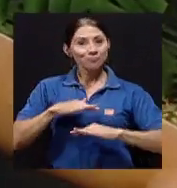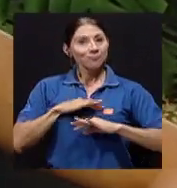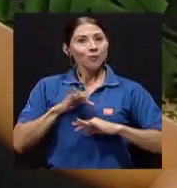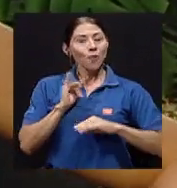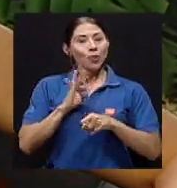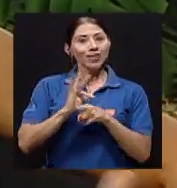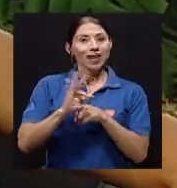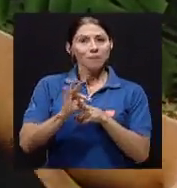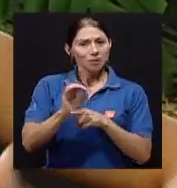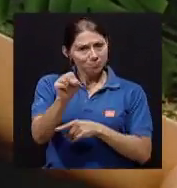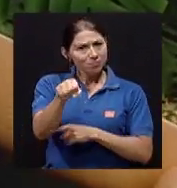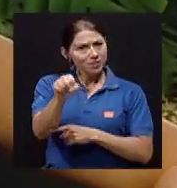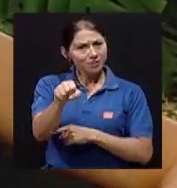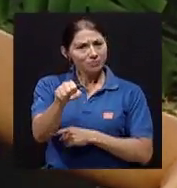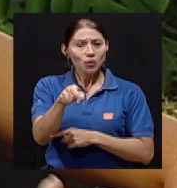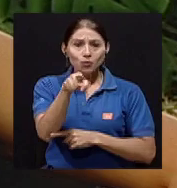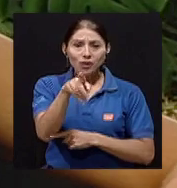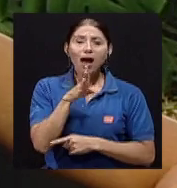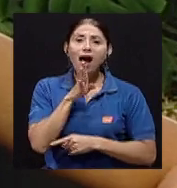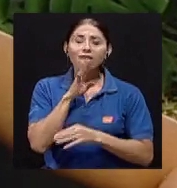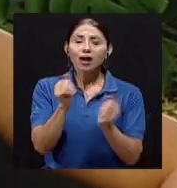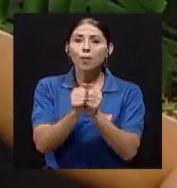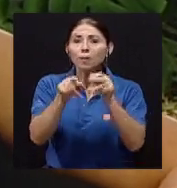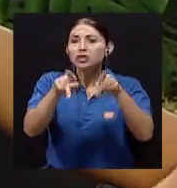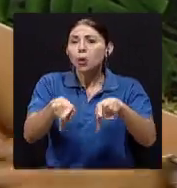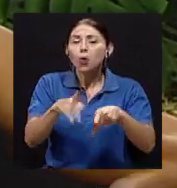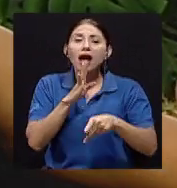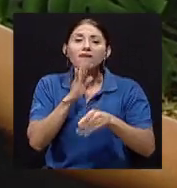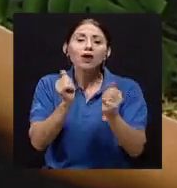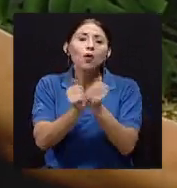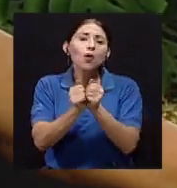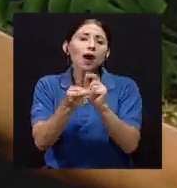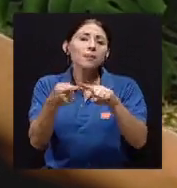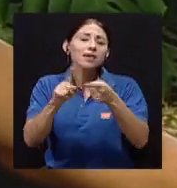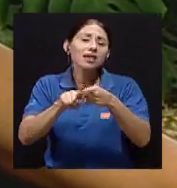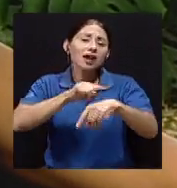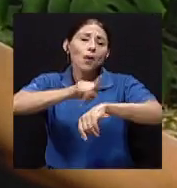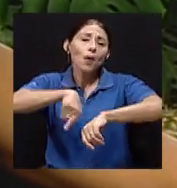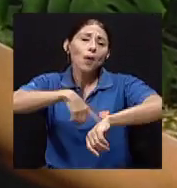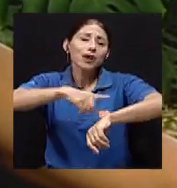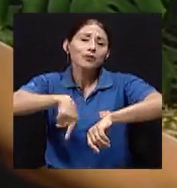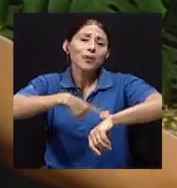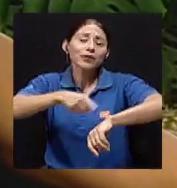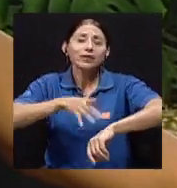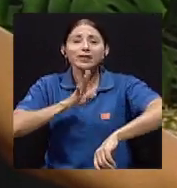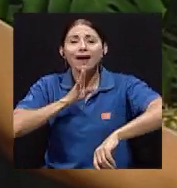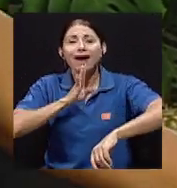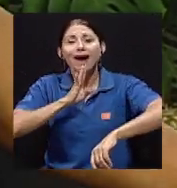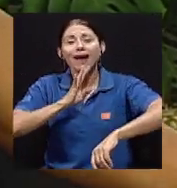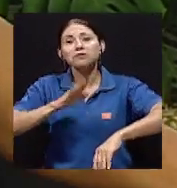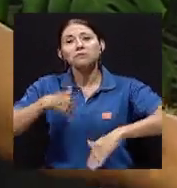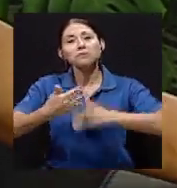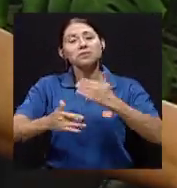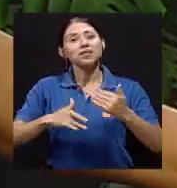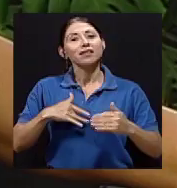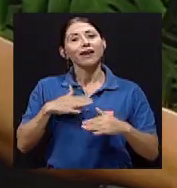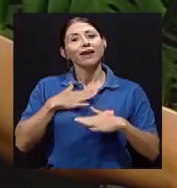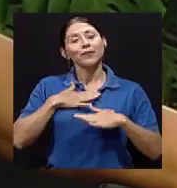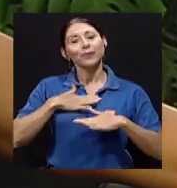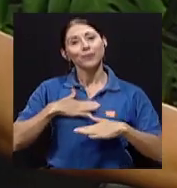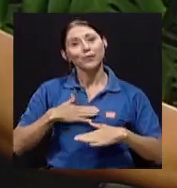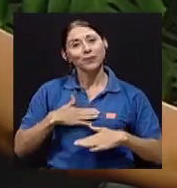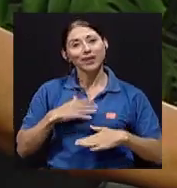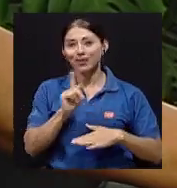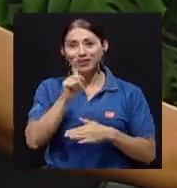ser terapéutico el conversar con una persona, con una amiga y estar horas de horas, es que uno se siente así como aliviado, ¿verdad? Y no necesita pagar una